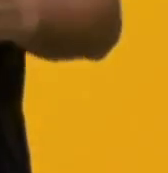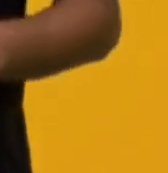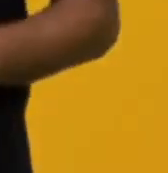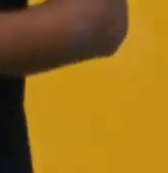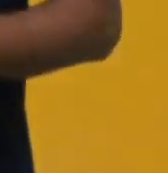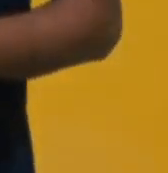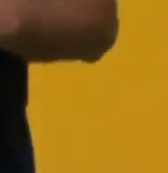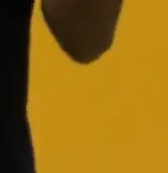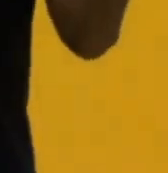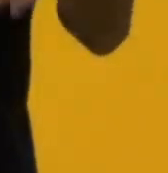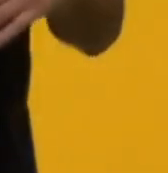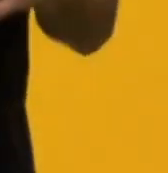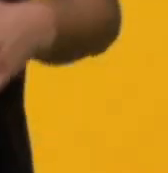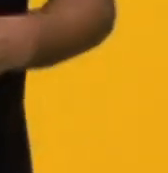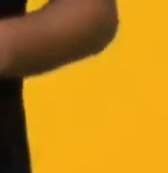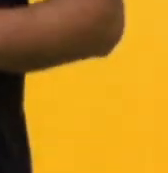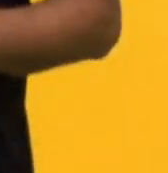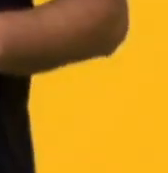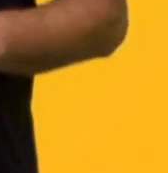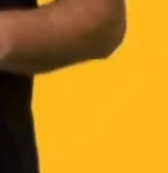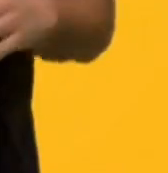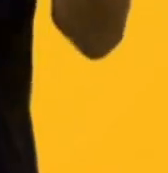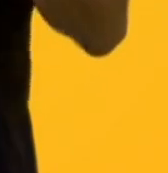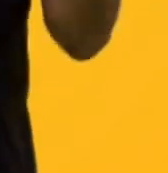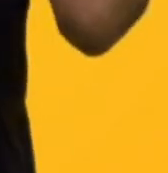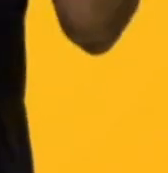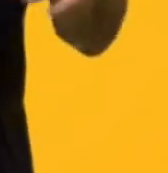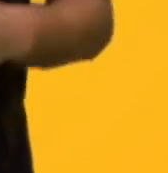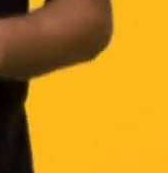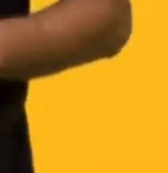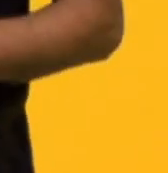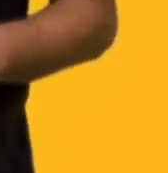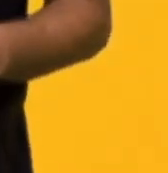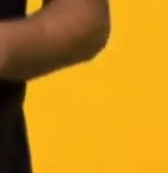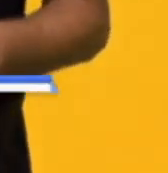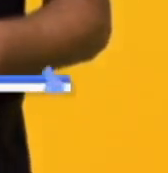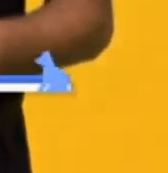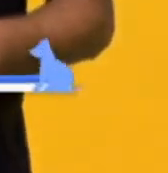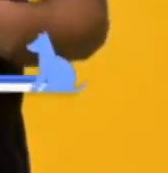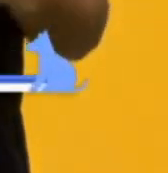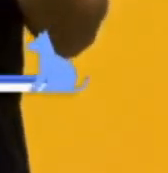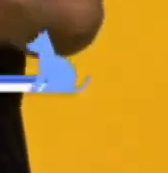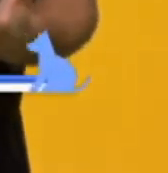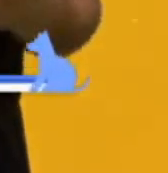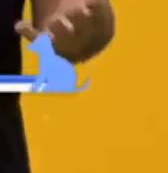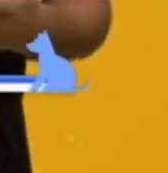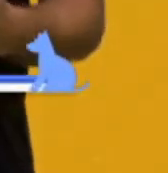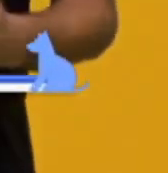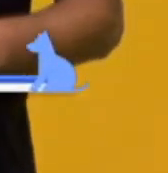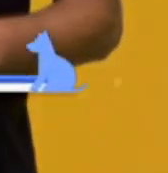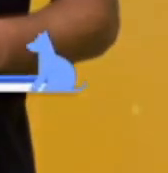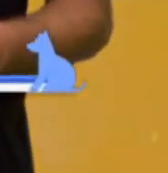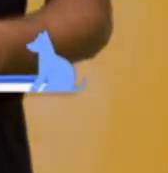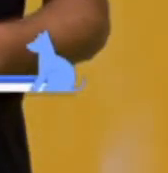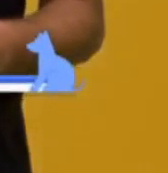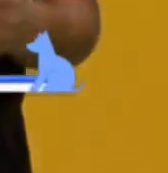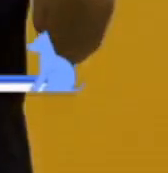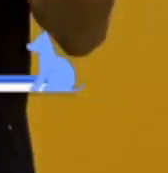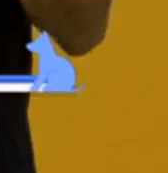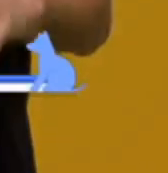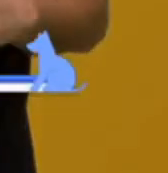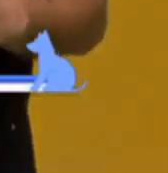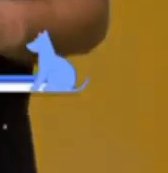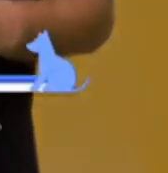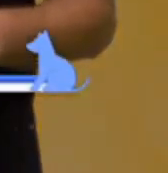cualquier género encuentra las bases de la convocatoria aquí en el sitio que aparece en la pantalla y no olvides compartir estas experiencias con